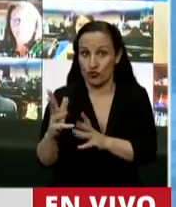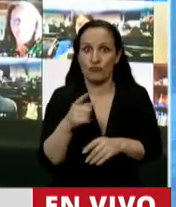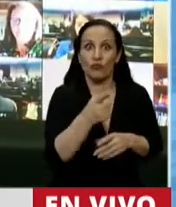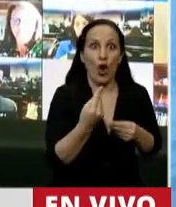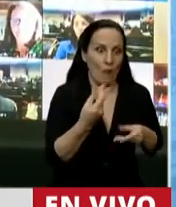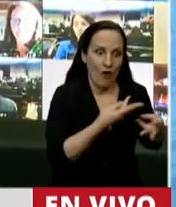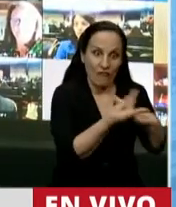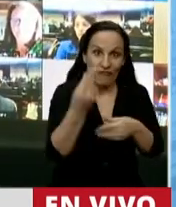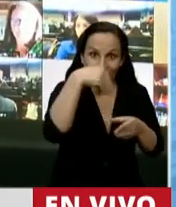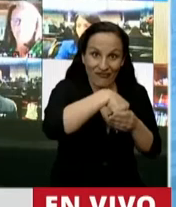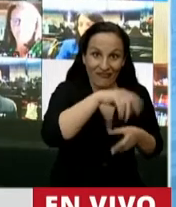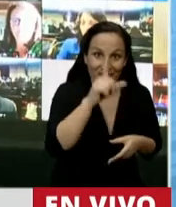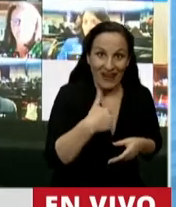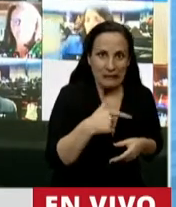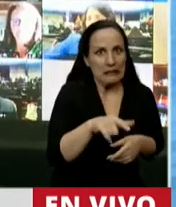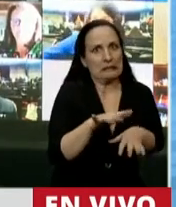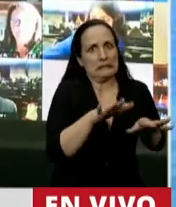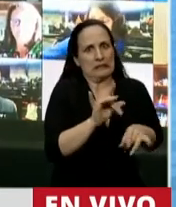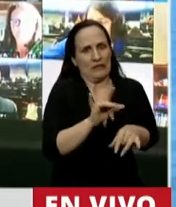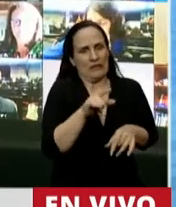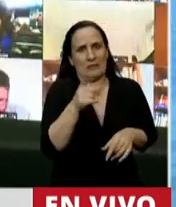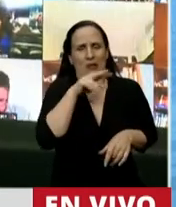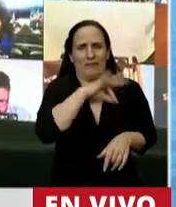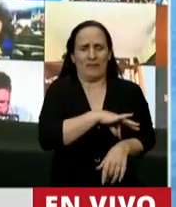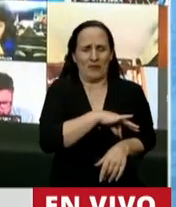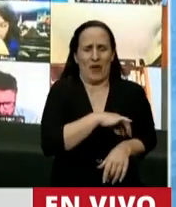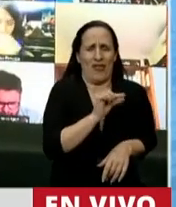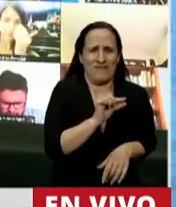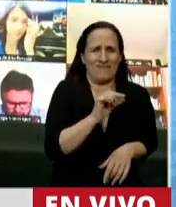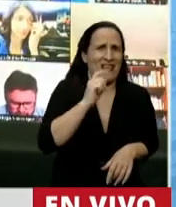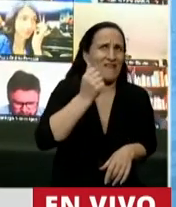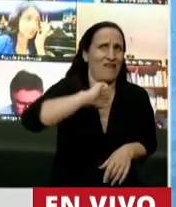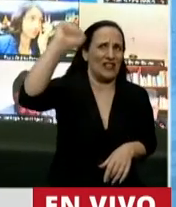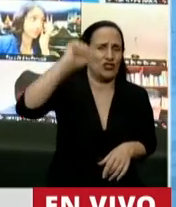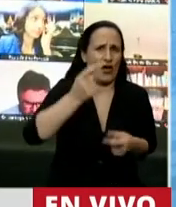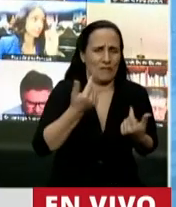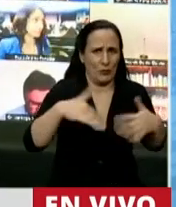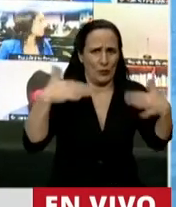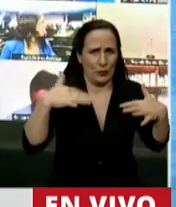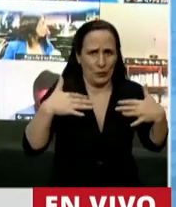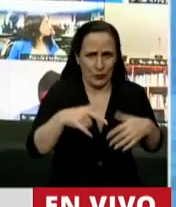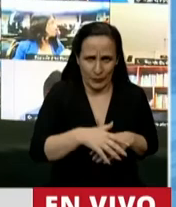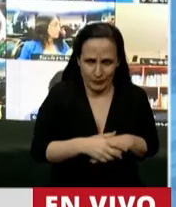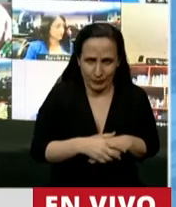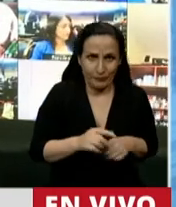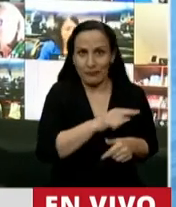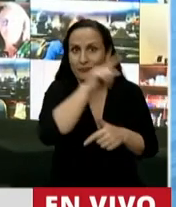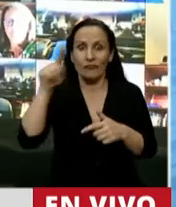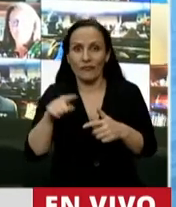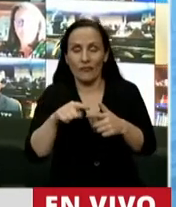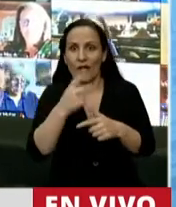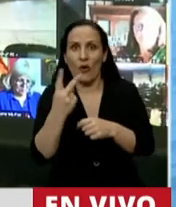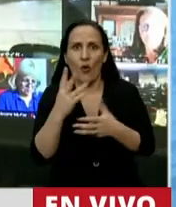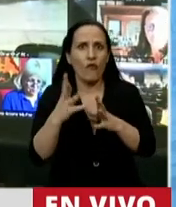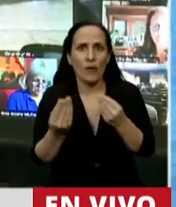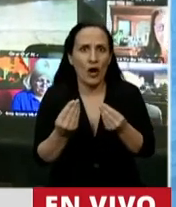interno, materia difícil en estos tiempos porque los salarios están resentidos y la inflación golpea. Y la otra es fomentando el comercio